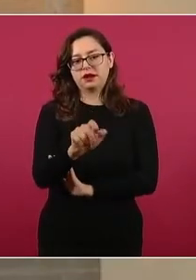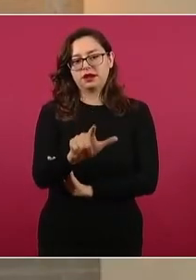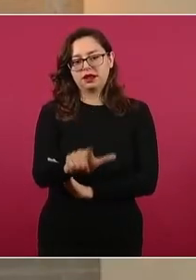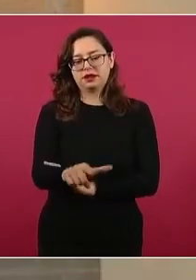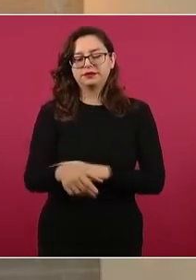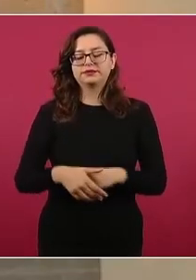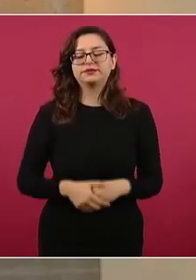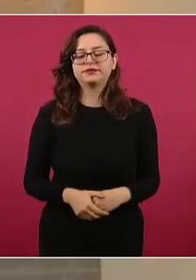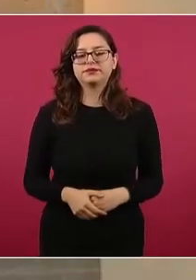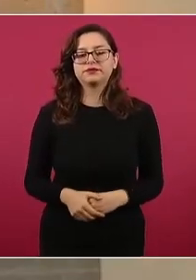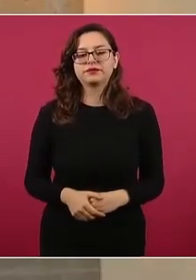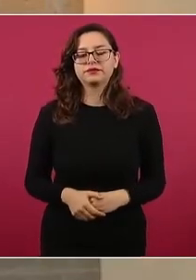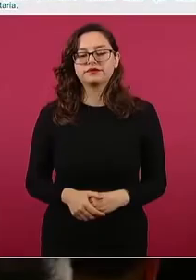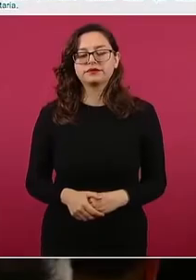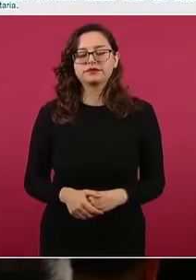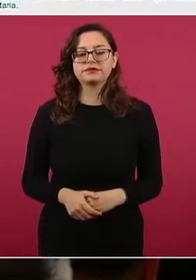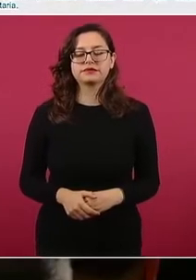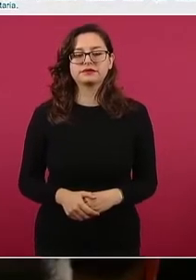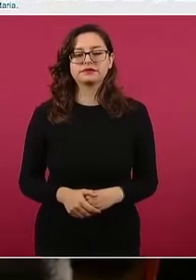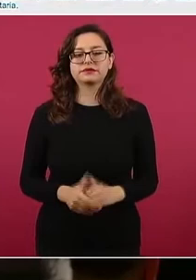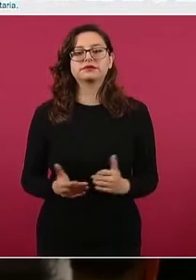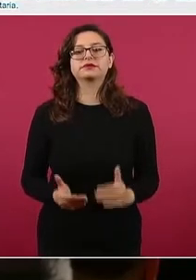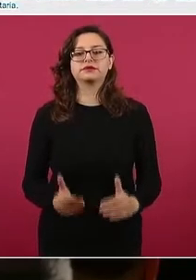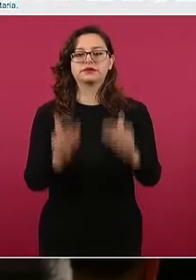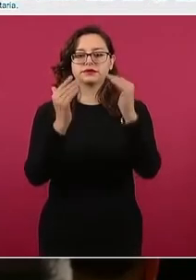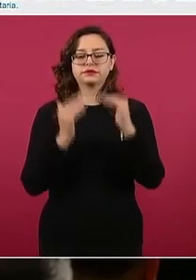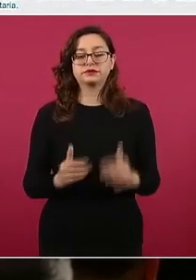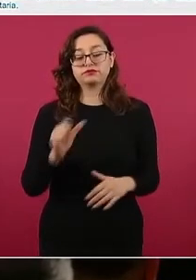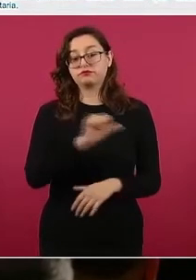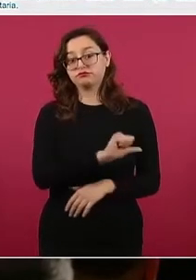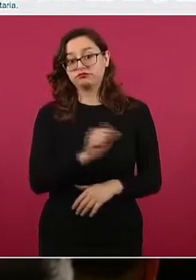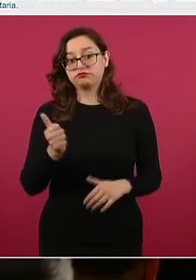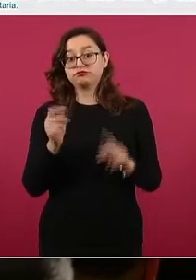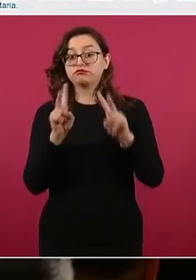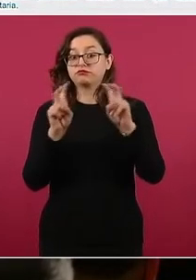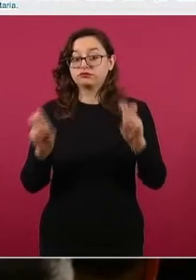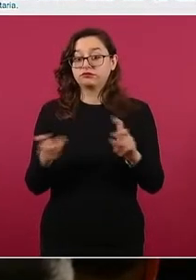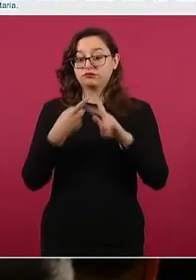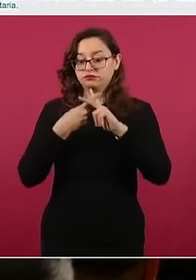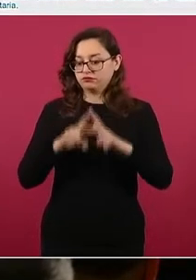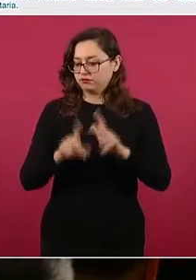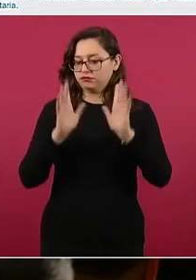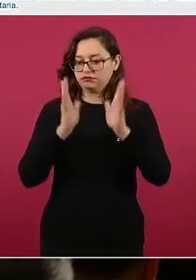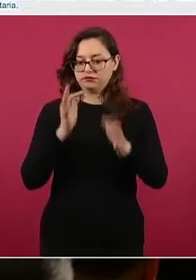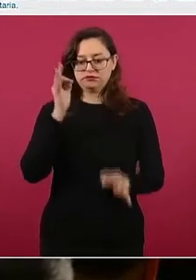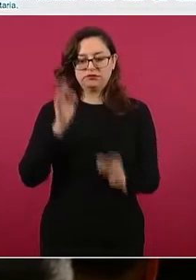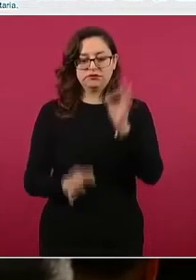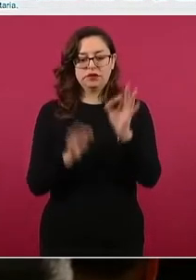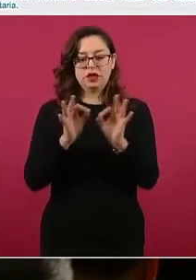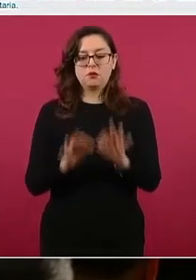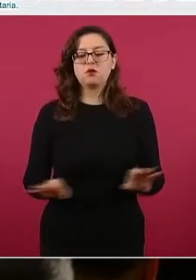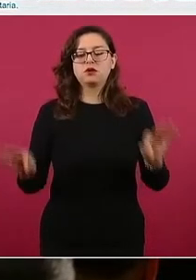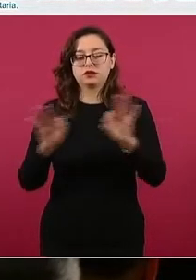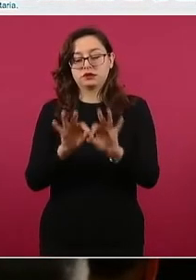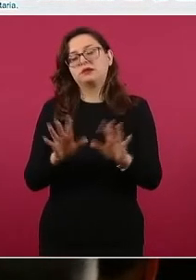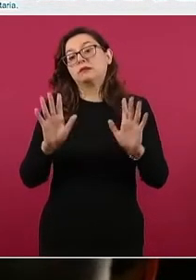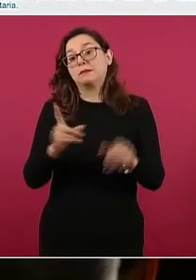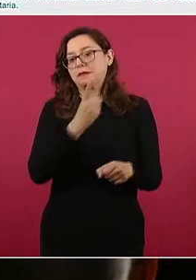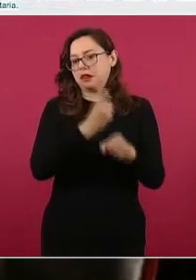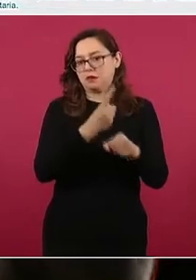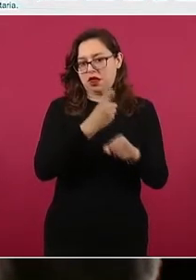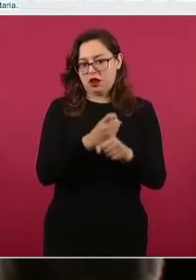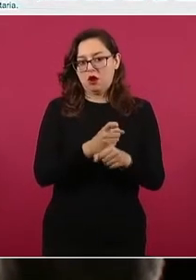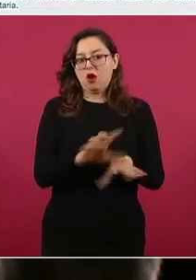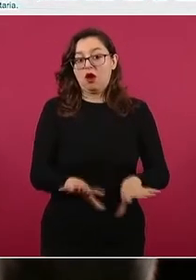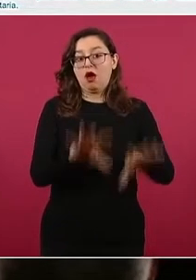También informar de una vinculación a proceso relevante, como aquí lo hemos informado, no sólo es la detención, sino